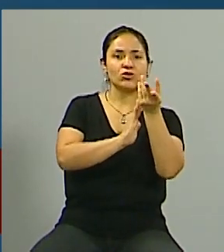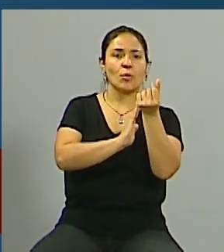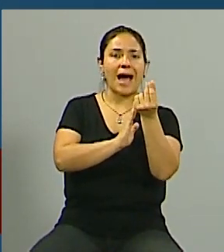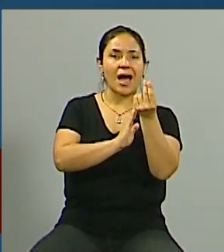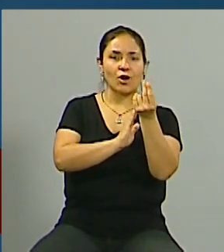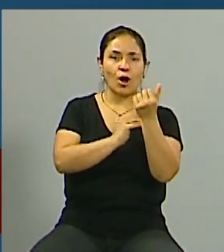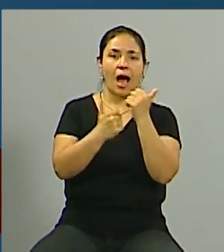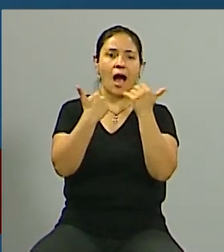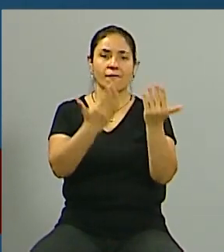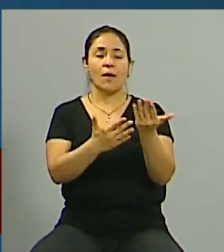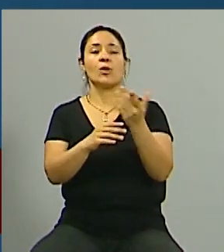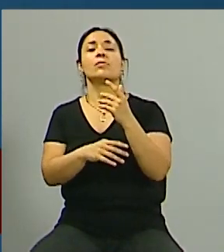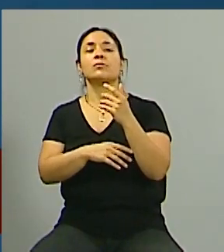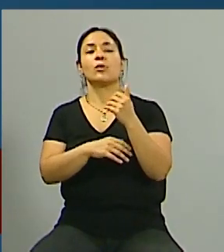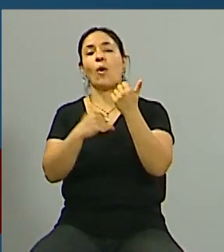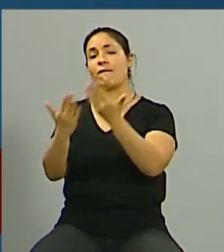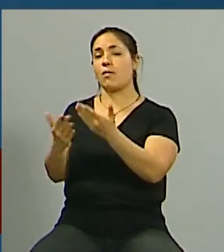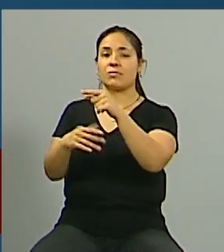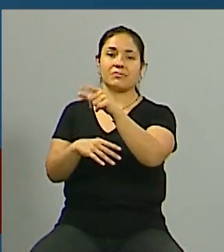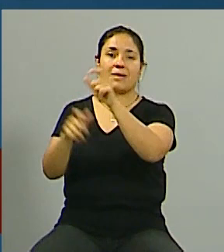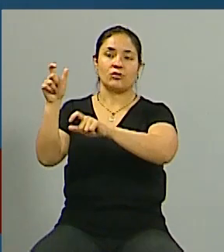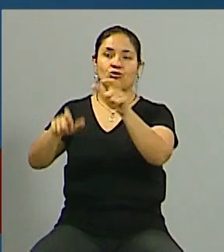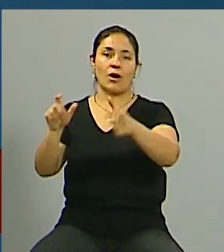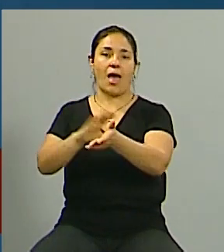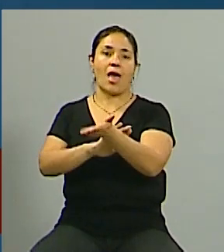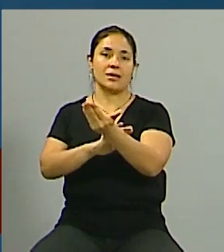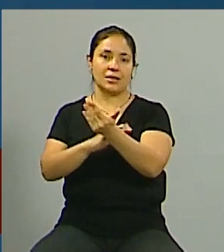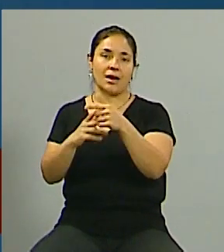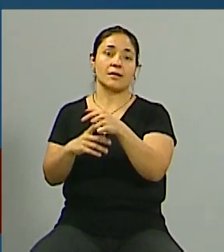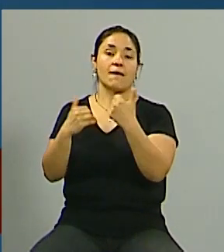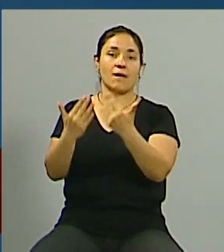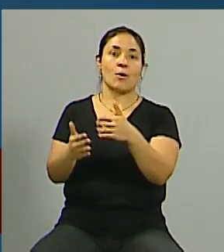beneficia más a los inquilinos que a los propietarios. Desde tu óptica, ¿cómo lo ves?